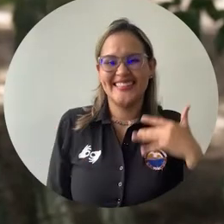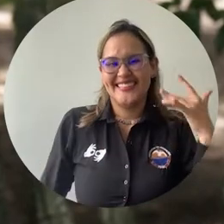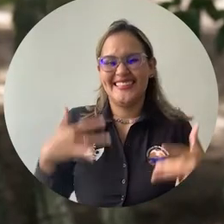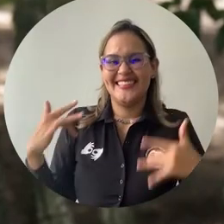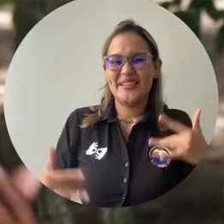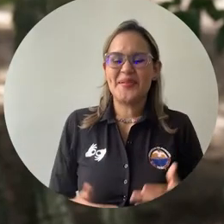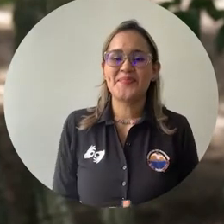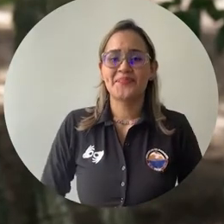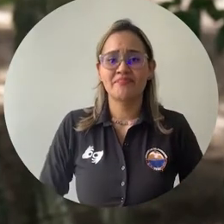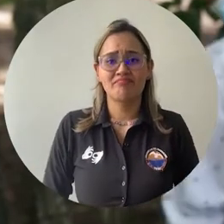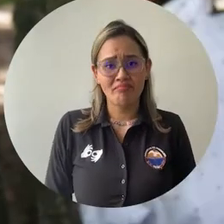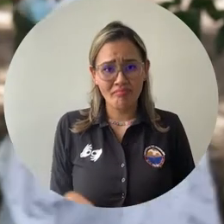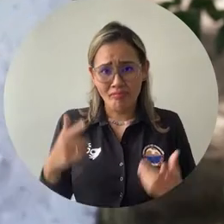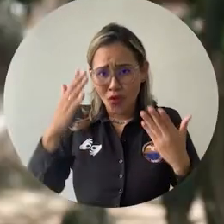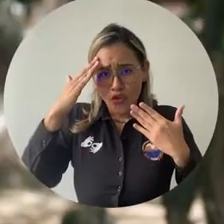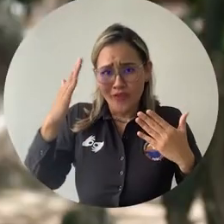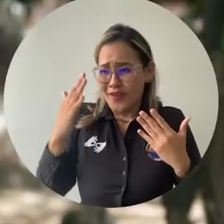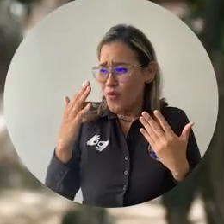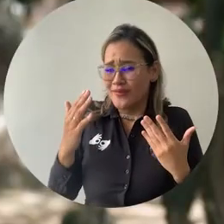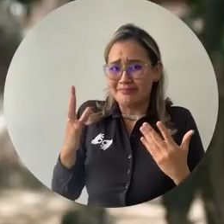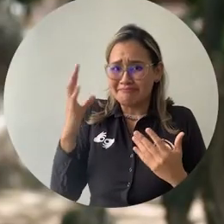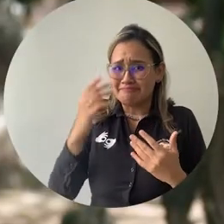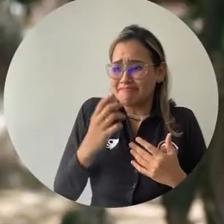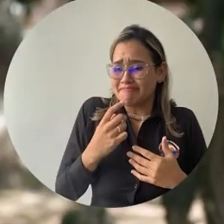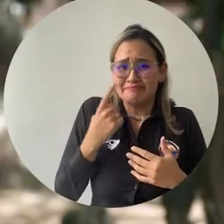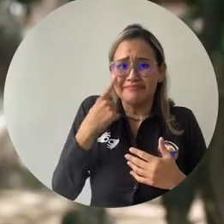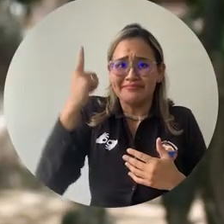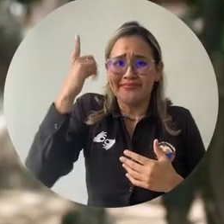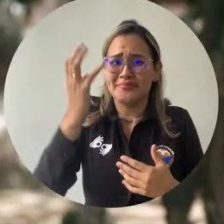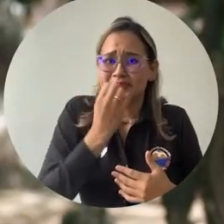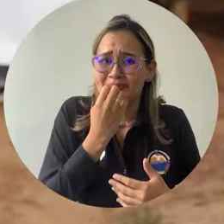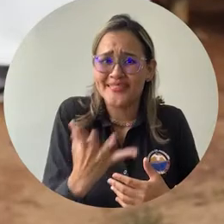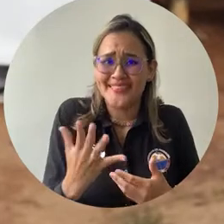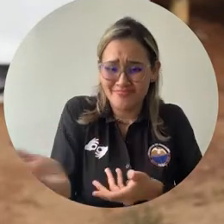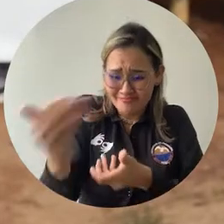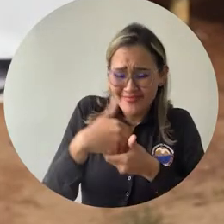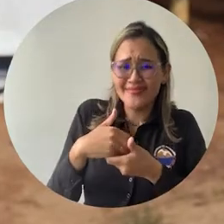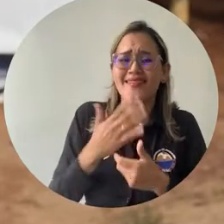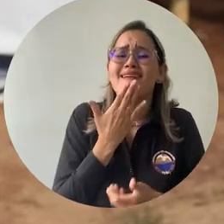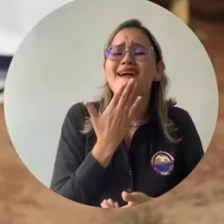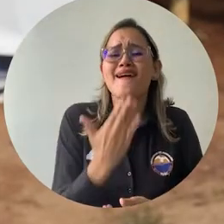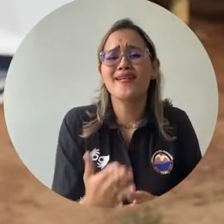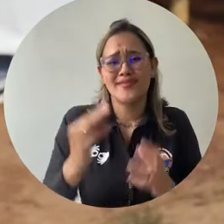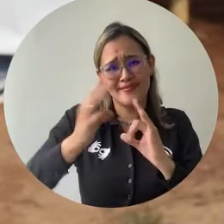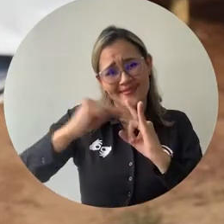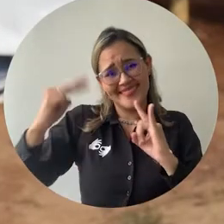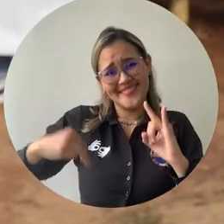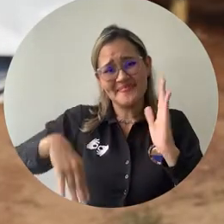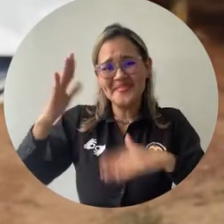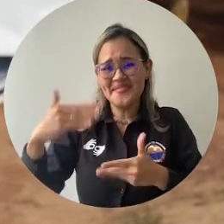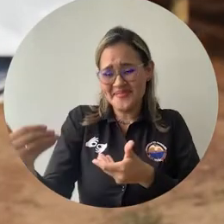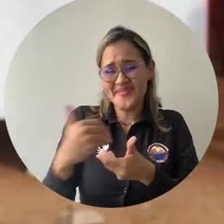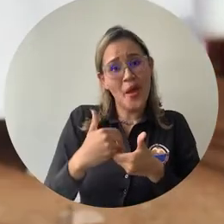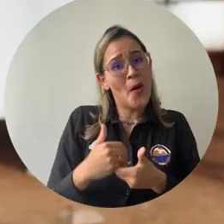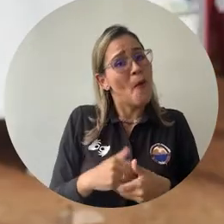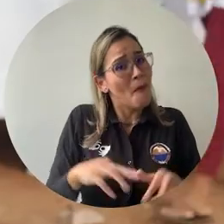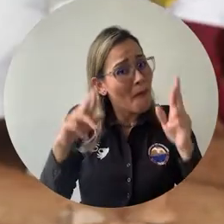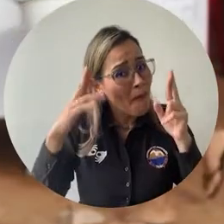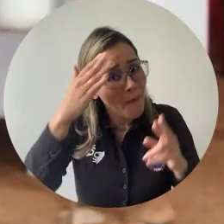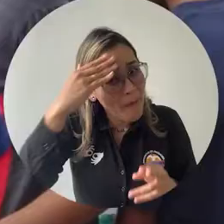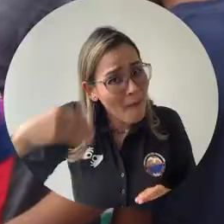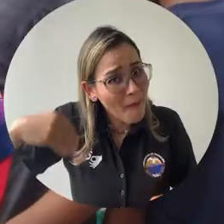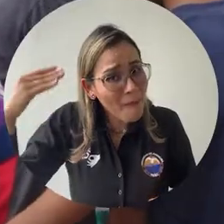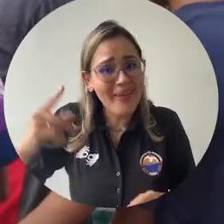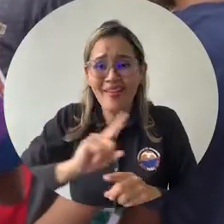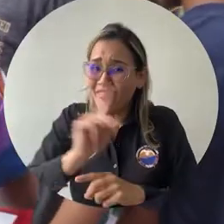brigadas que nos traigan y hay bastante necesidad en la comunidad. Gracias por el equipo de la Universidad de Magdalena, que no